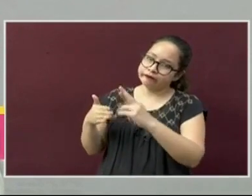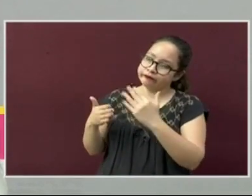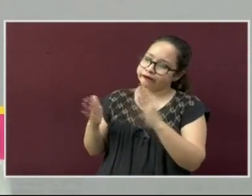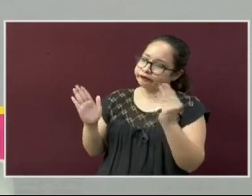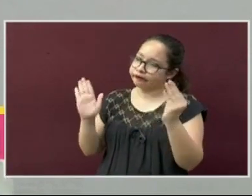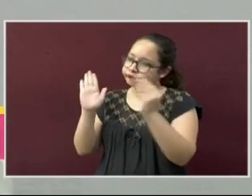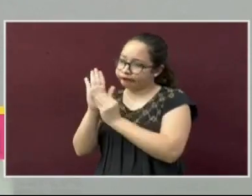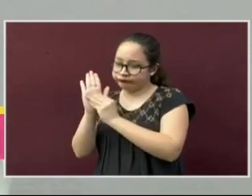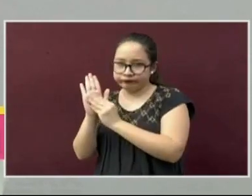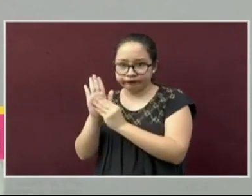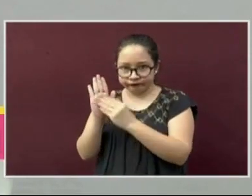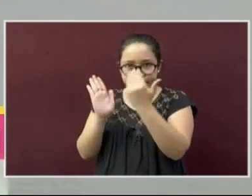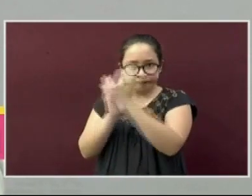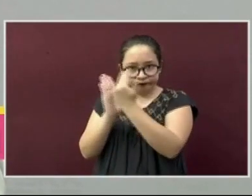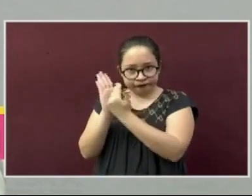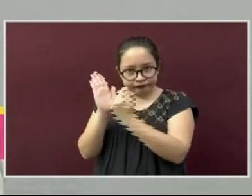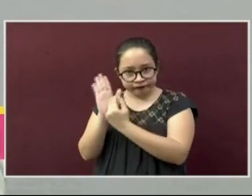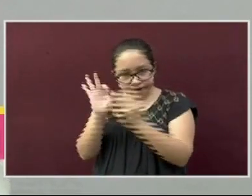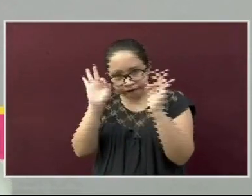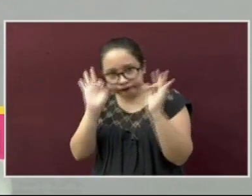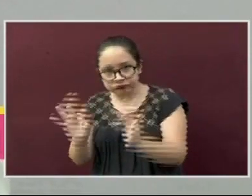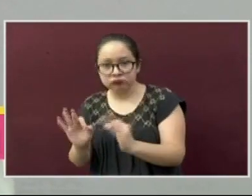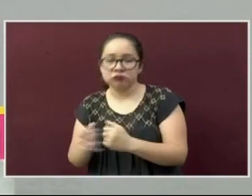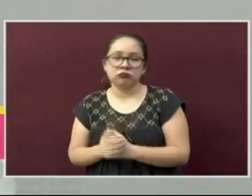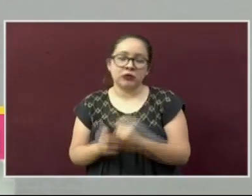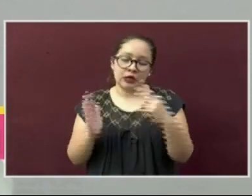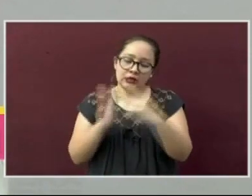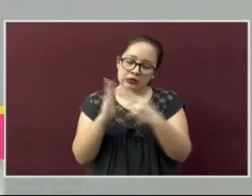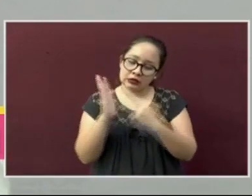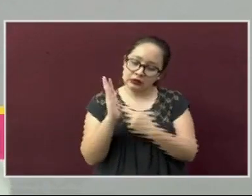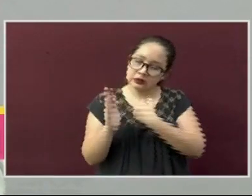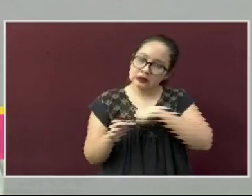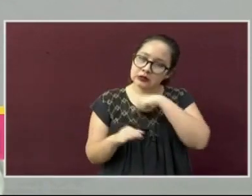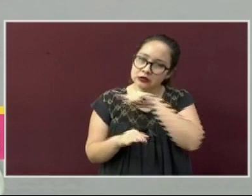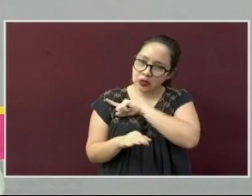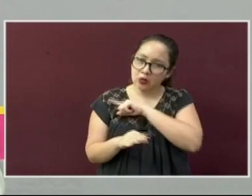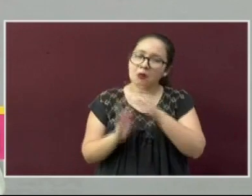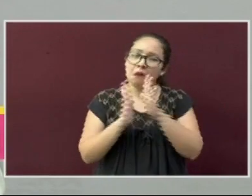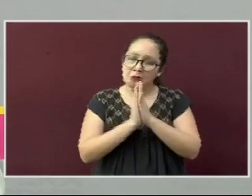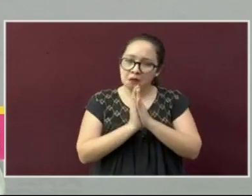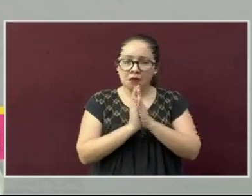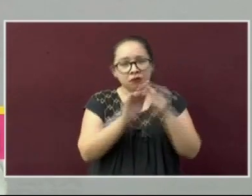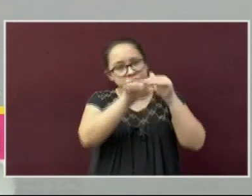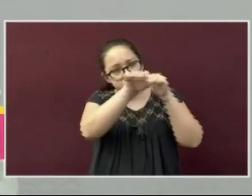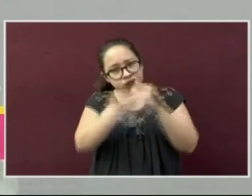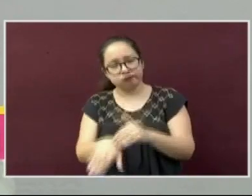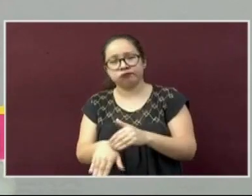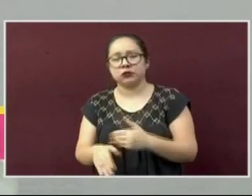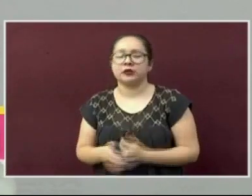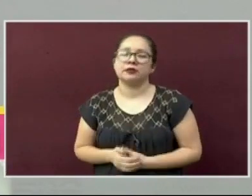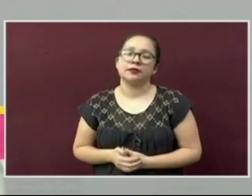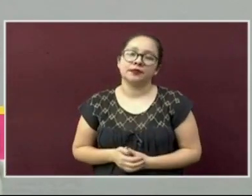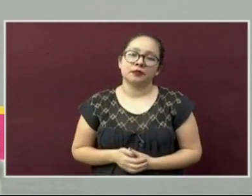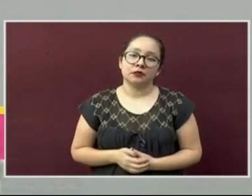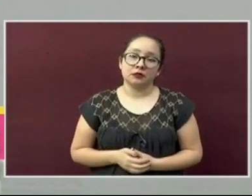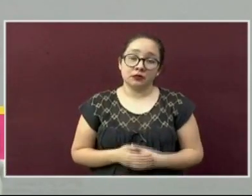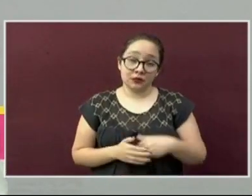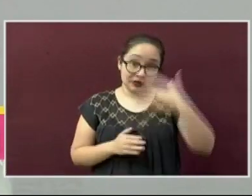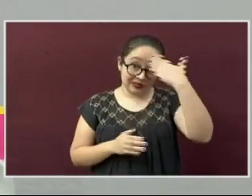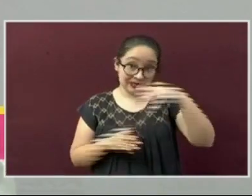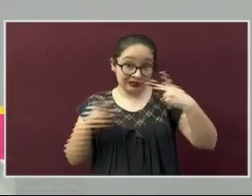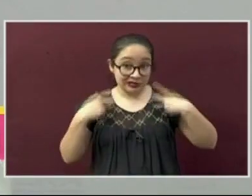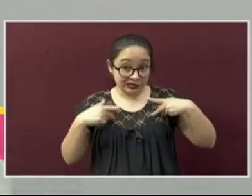continuar con el cumplimiento de los protocolos sanitarios, el aforo permitido